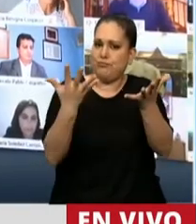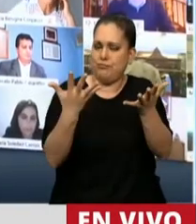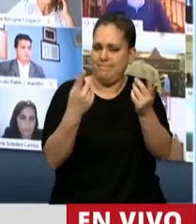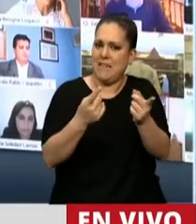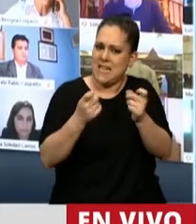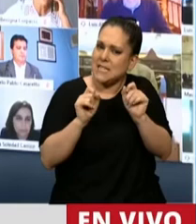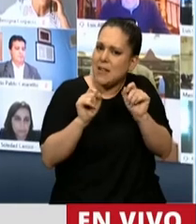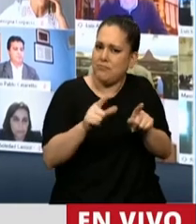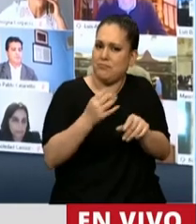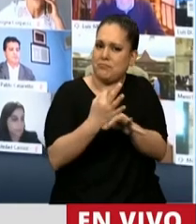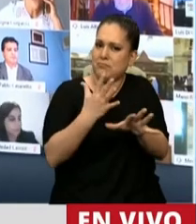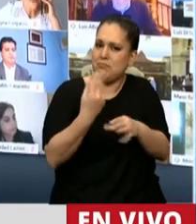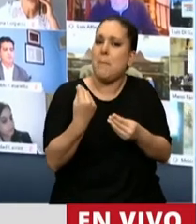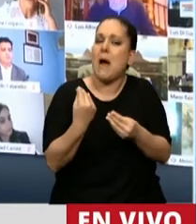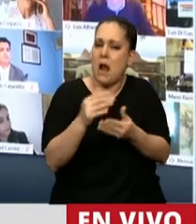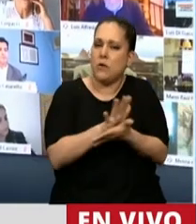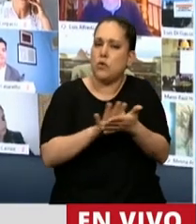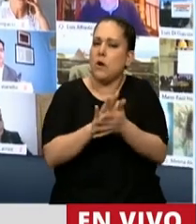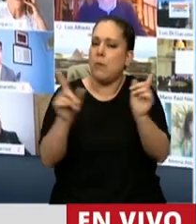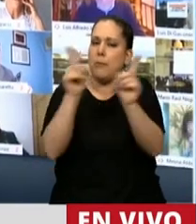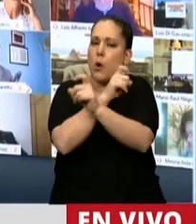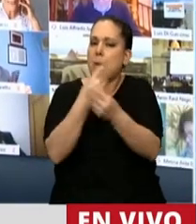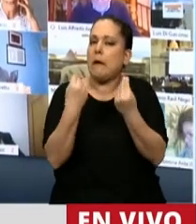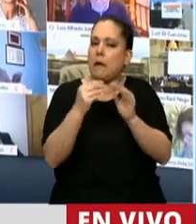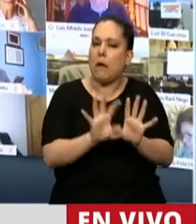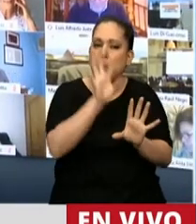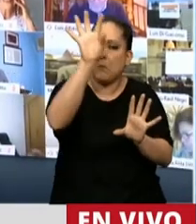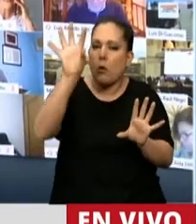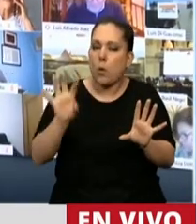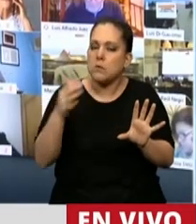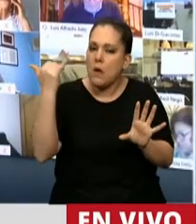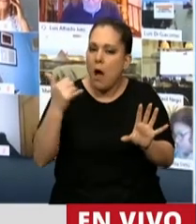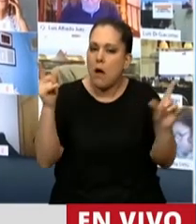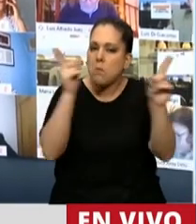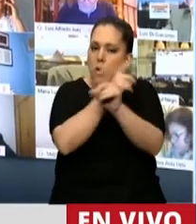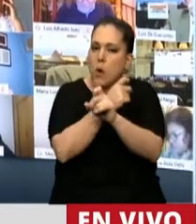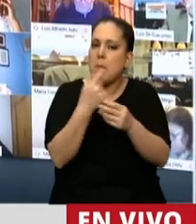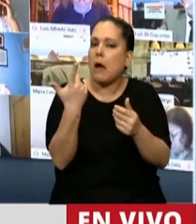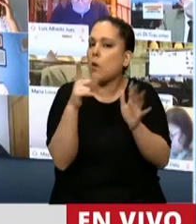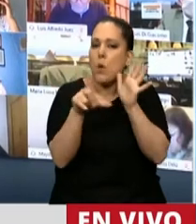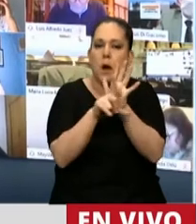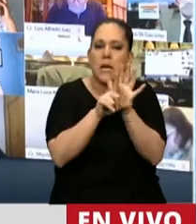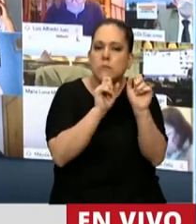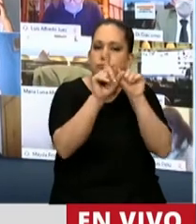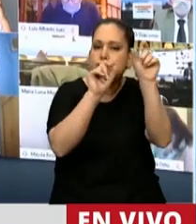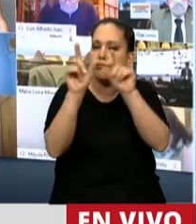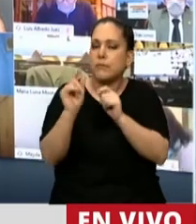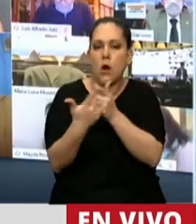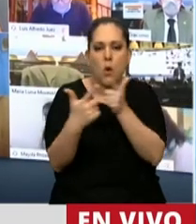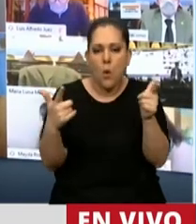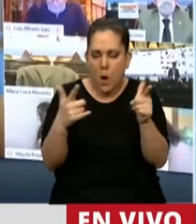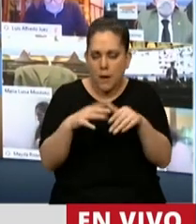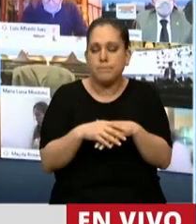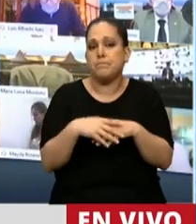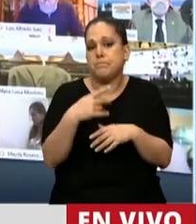solucionando un problema especialmente en aquellas provincias que no cuentan con leyes propias en la materia. Para